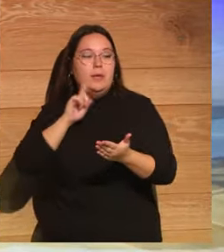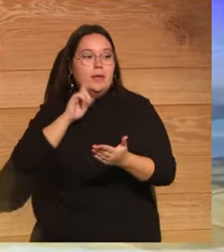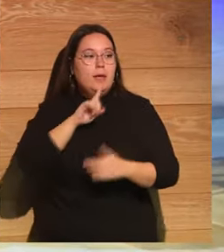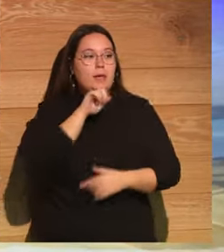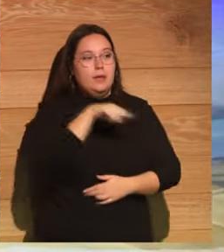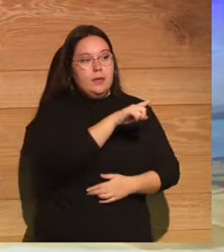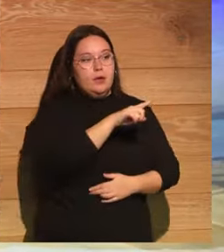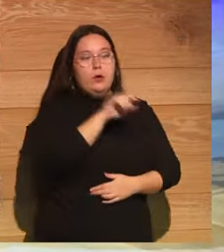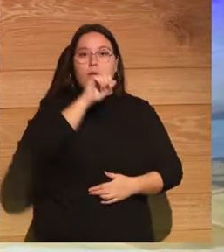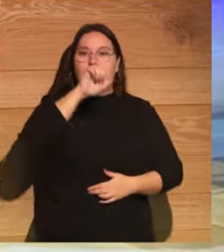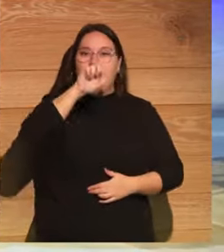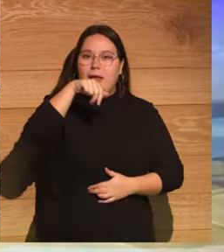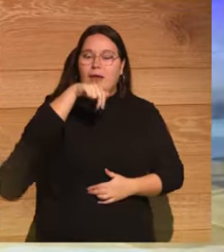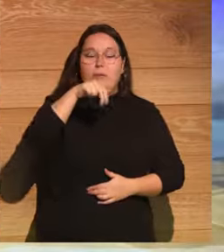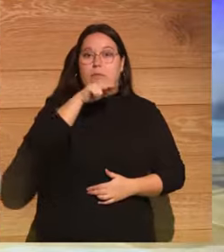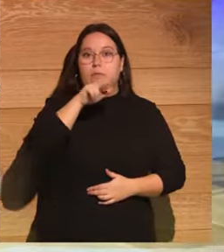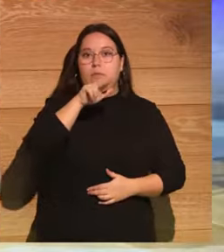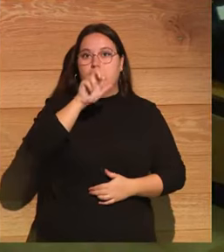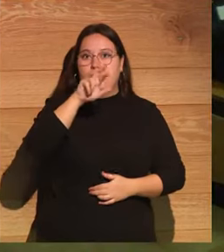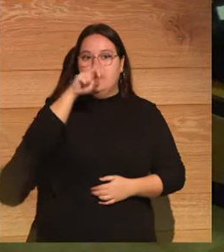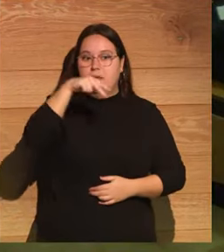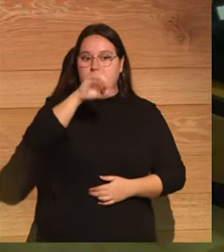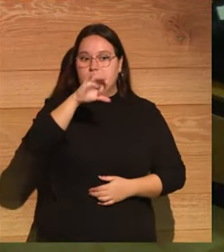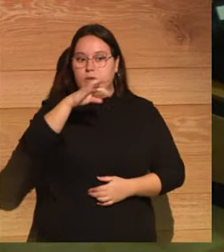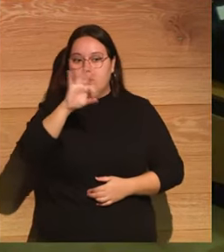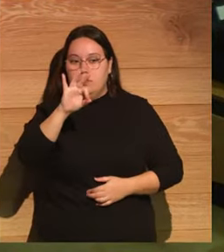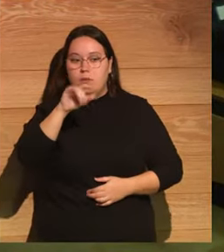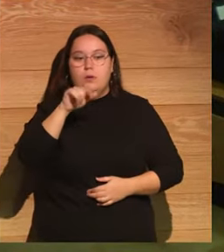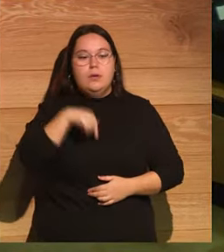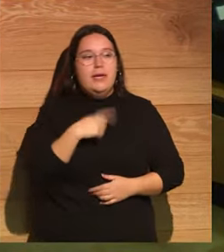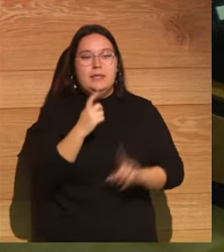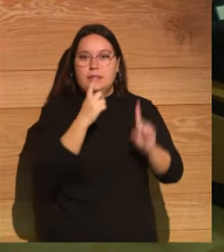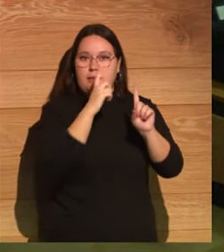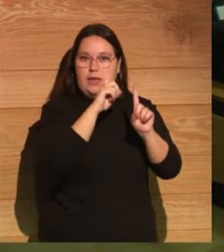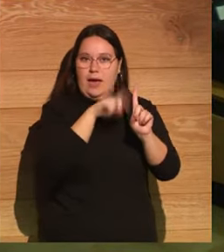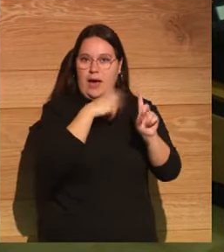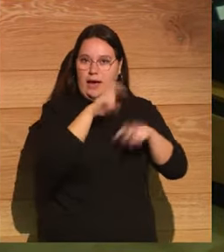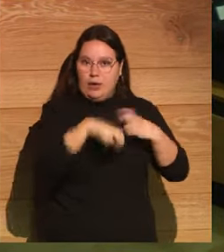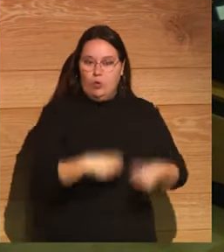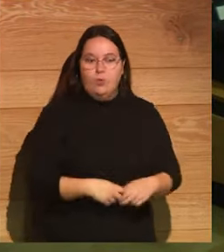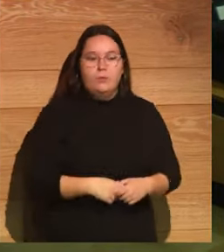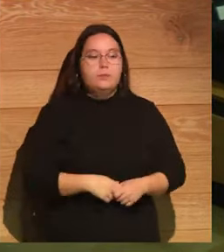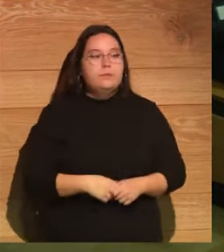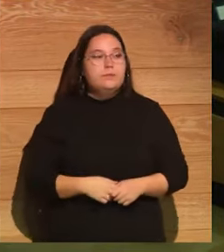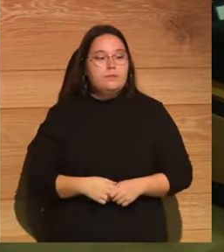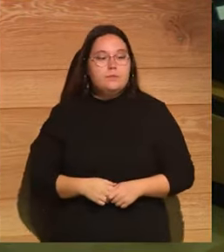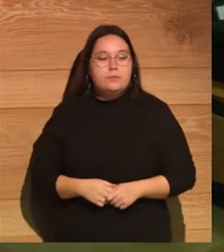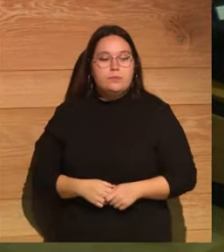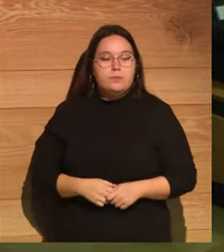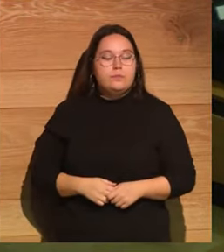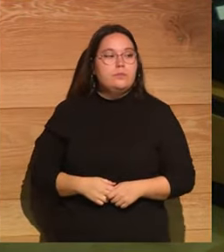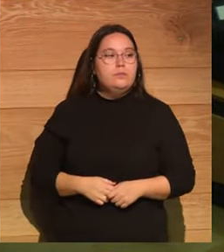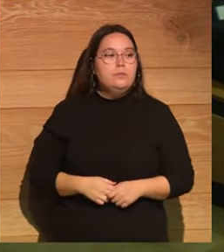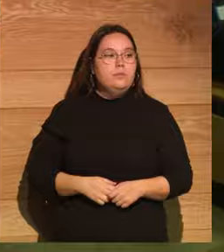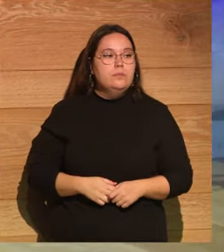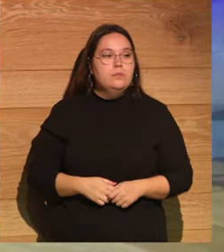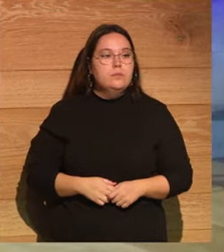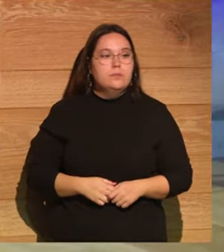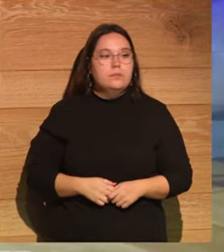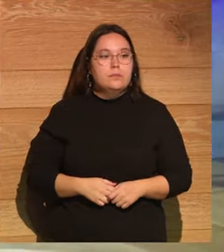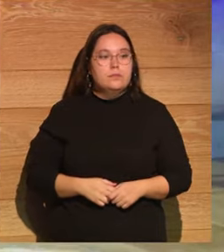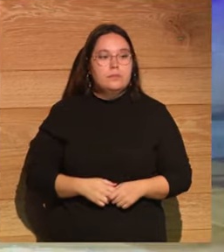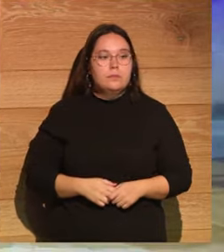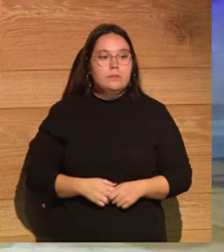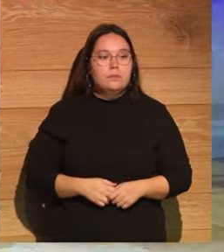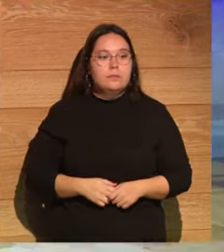arqueólogo, divulgador, y que, si estáis en Twitter, probablemente le conocéis por Antigua Roma al día y muchos otros proyectos.